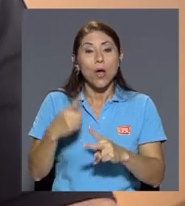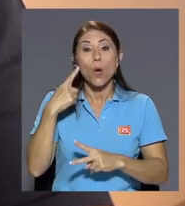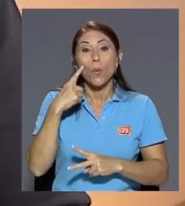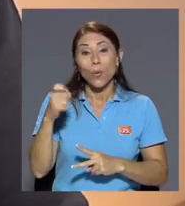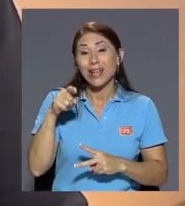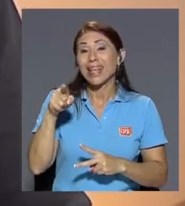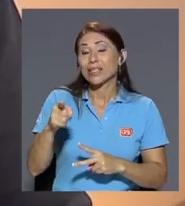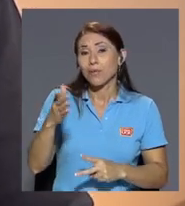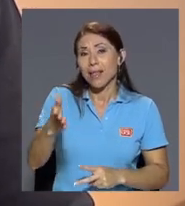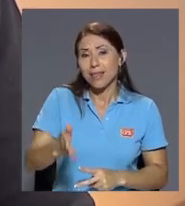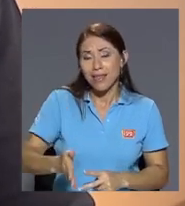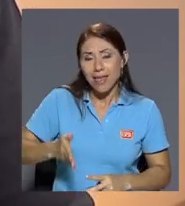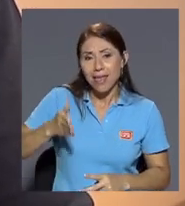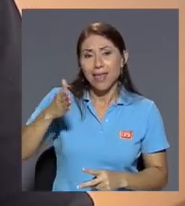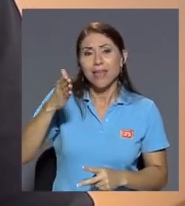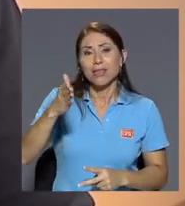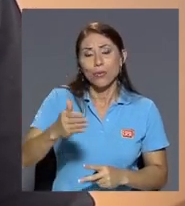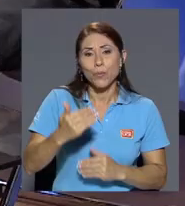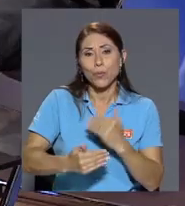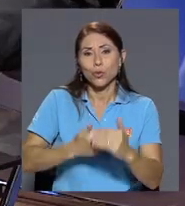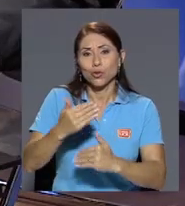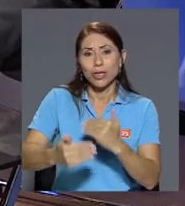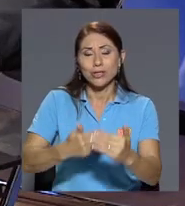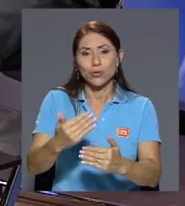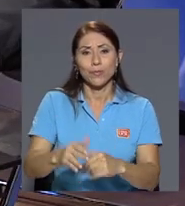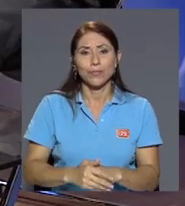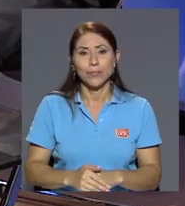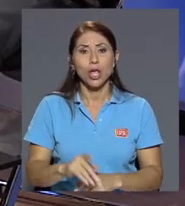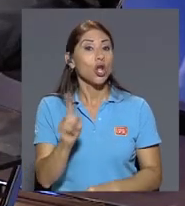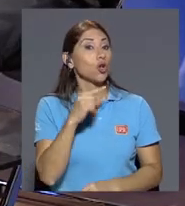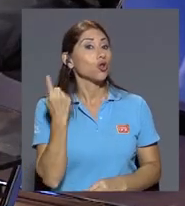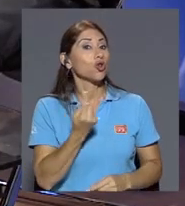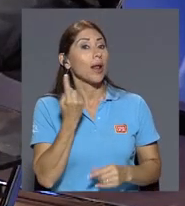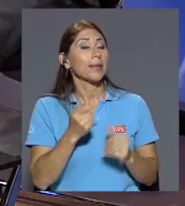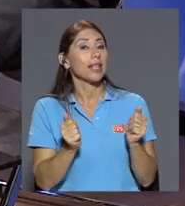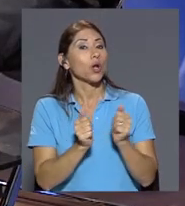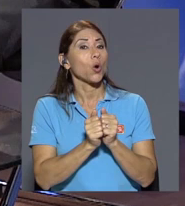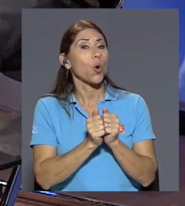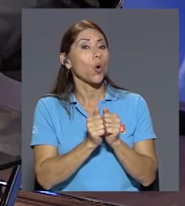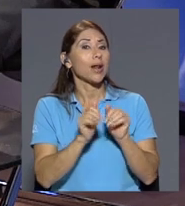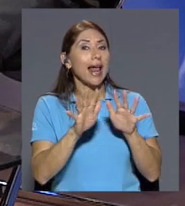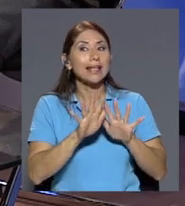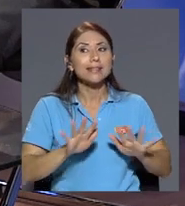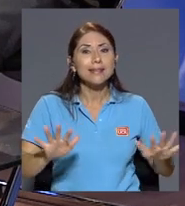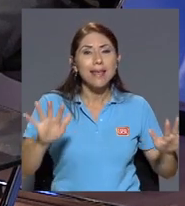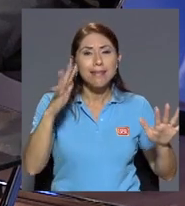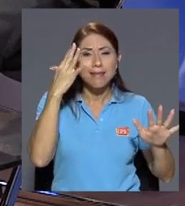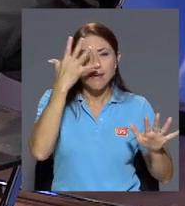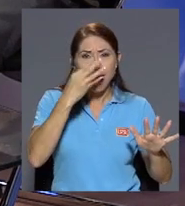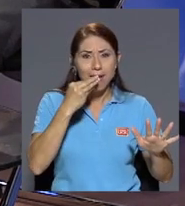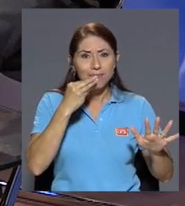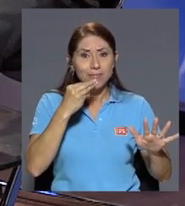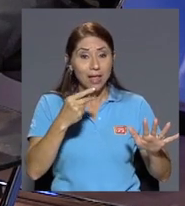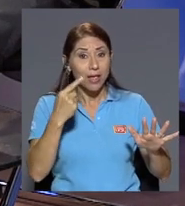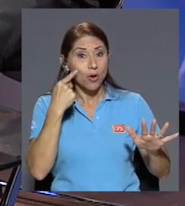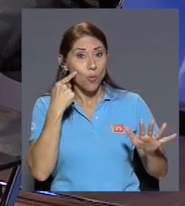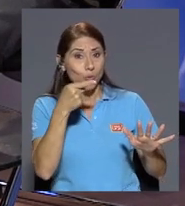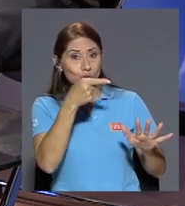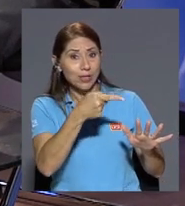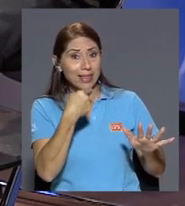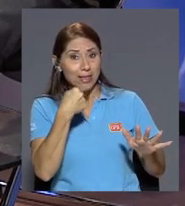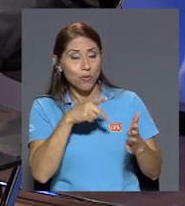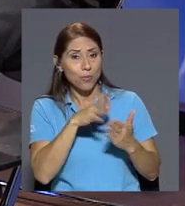proceso un poquito más lento a nivel de no inclusive no solamente con la estética como revisaba en el proyecto que había formulado usted